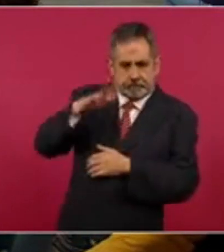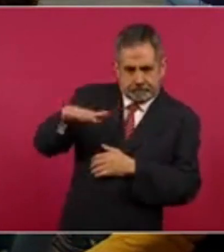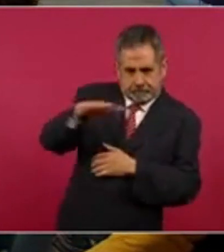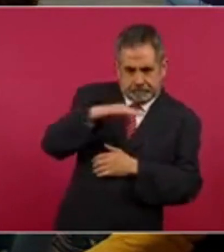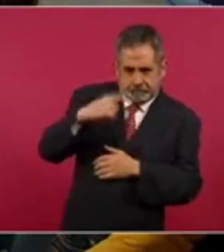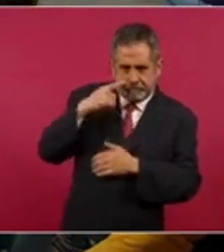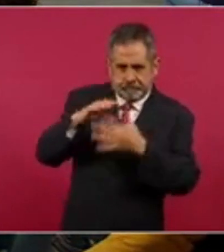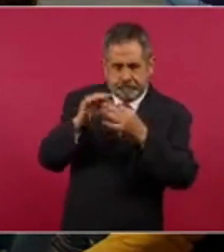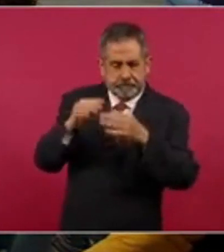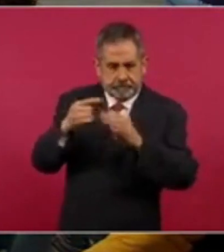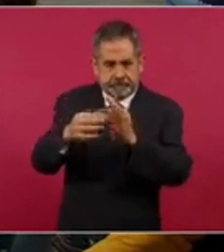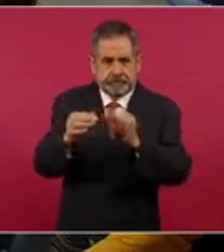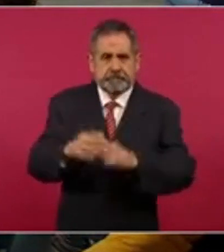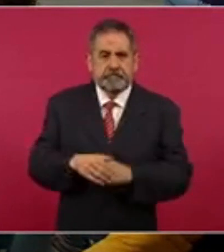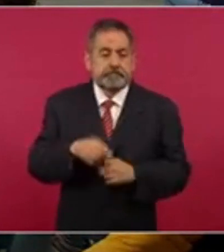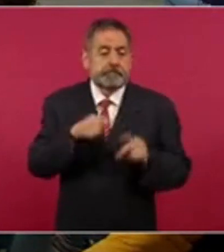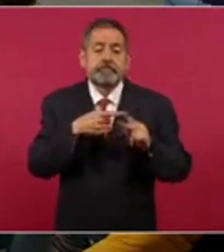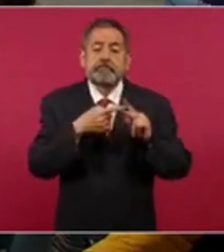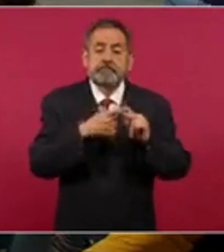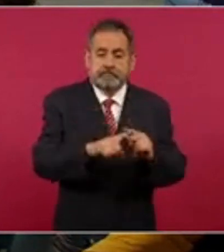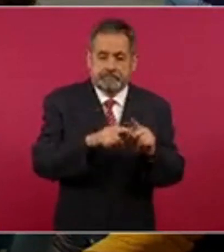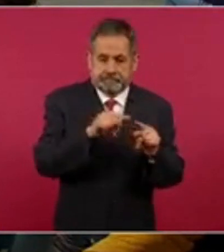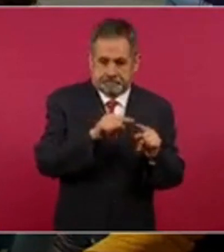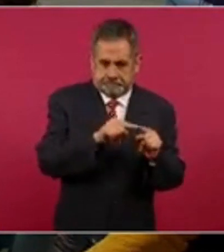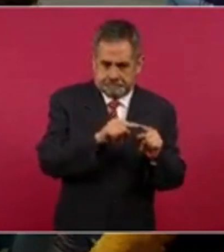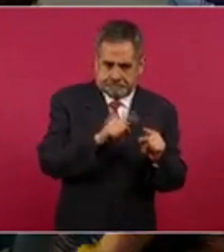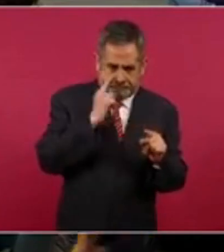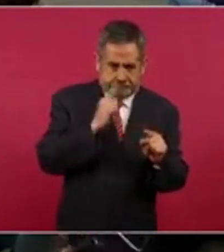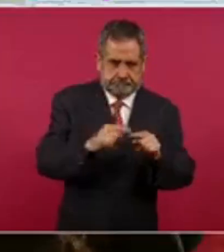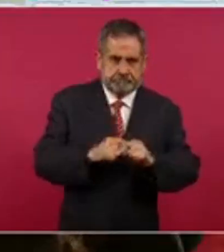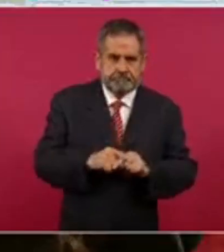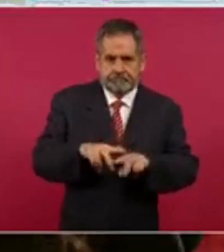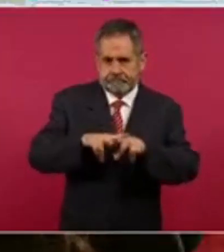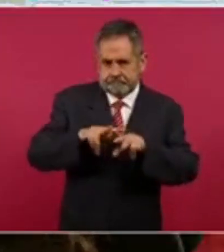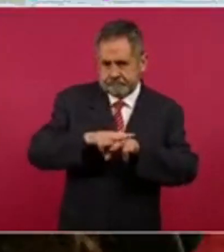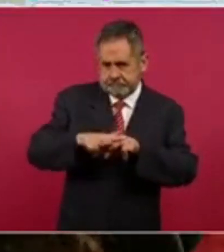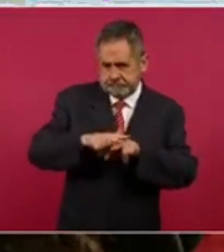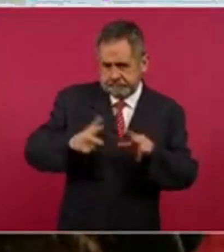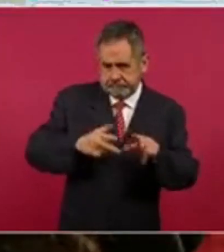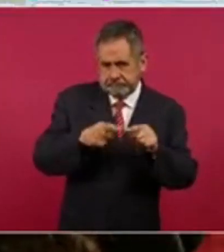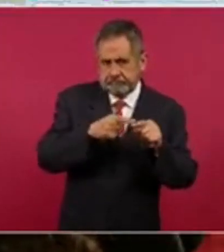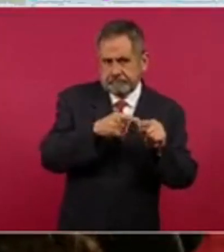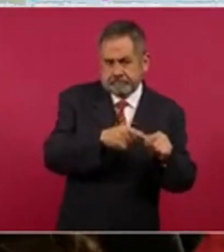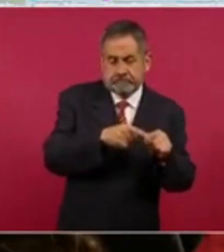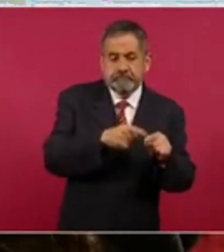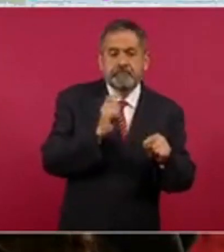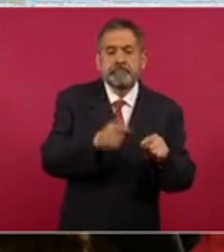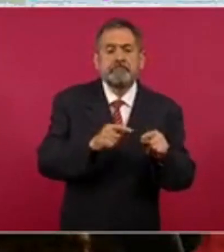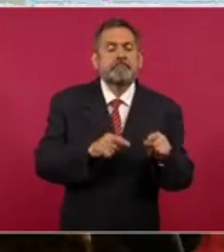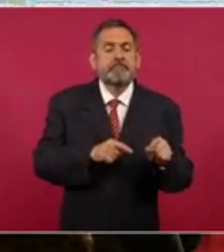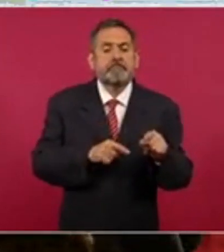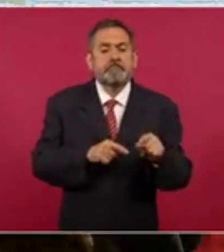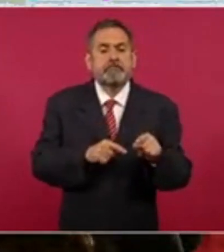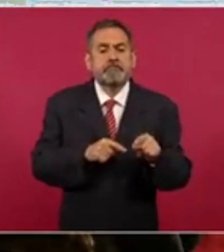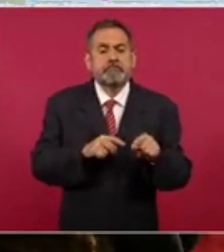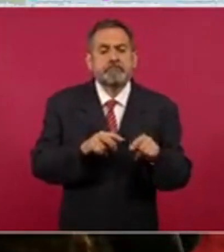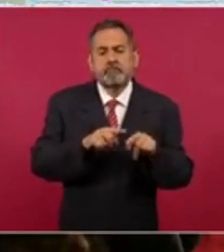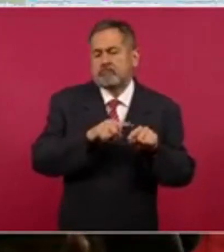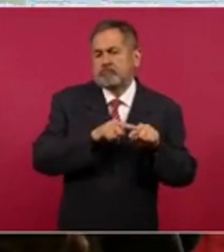Aquí empieza el tren. Aquí es una vía